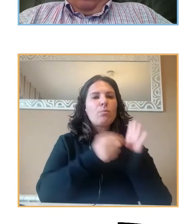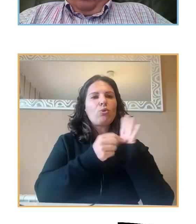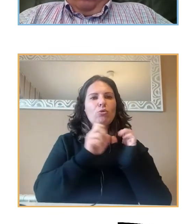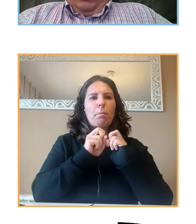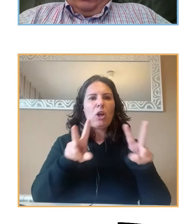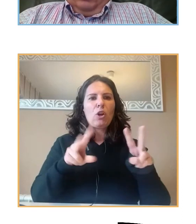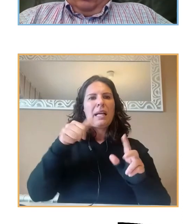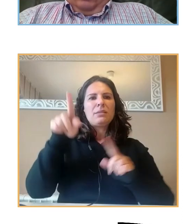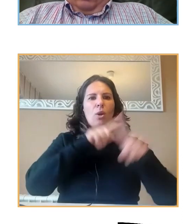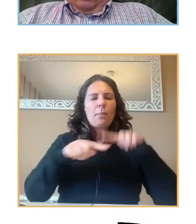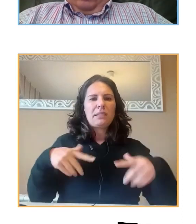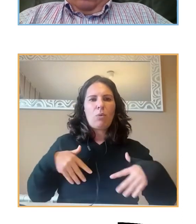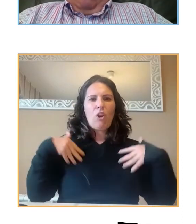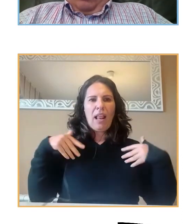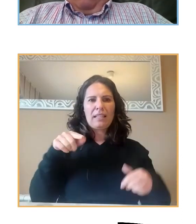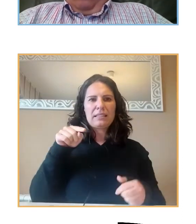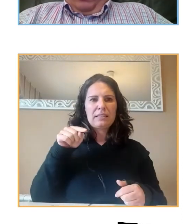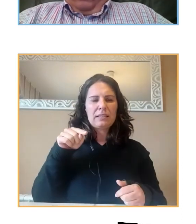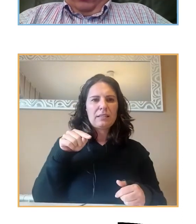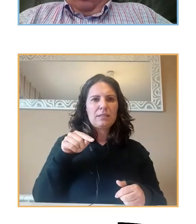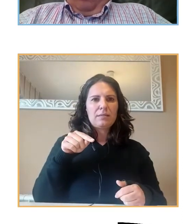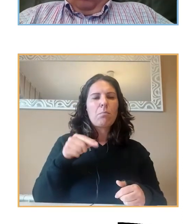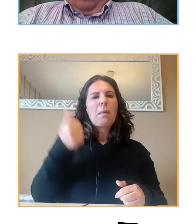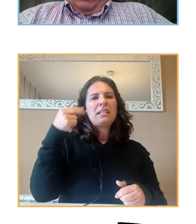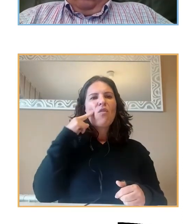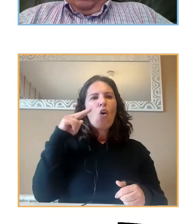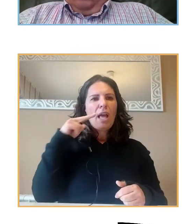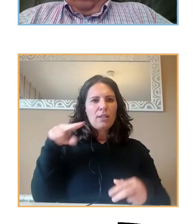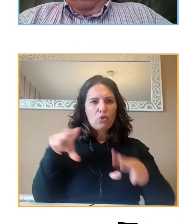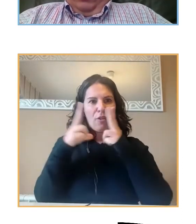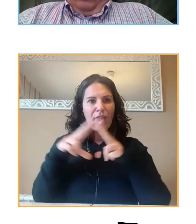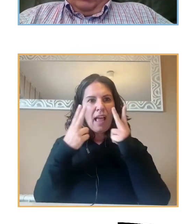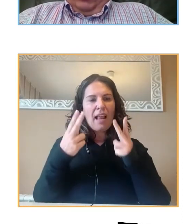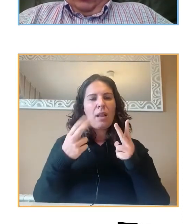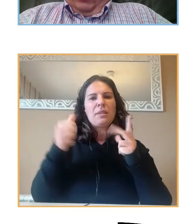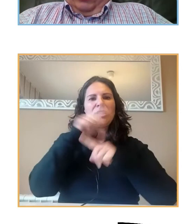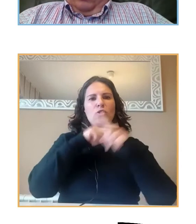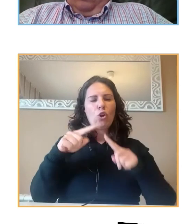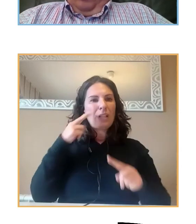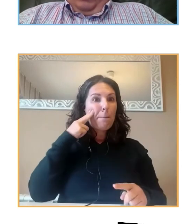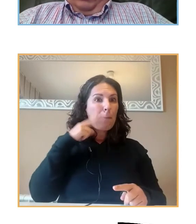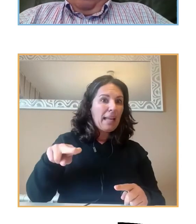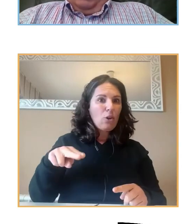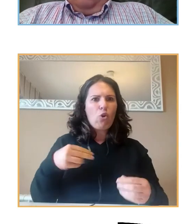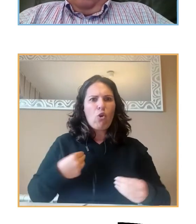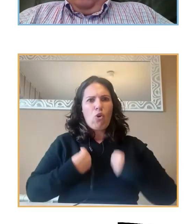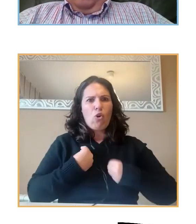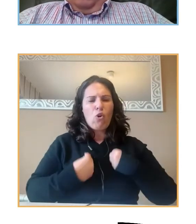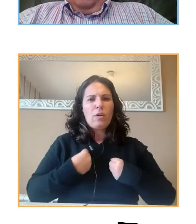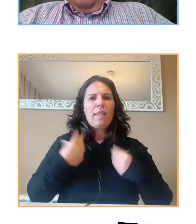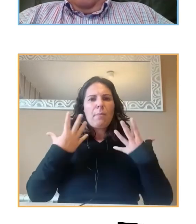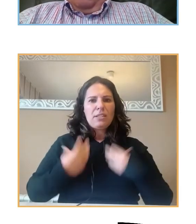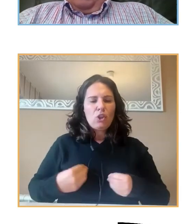más problemas emocionales, tienen más fobia social, puntúan más alto en trastorno de pánico, en ansiedad generalizada, en depresión